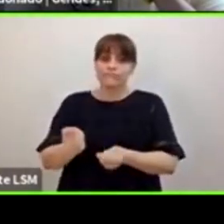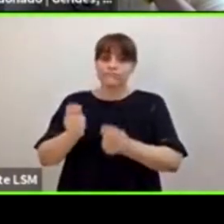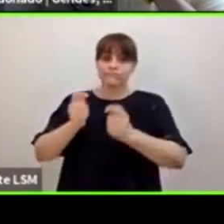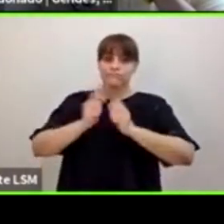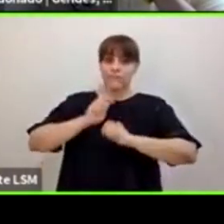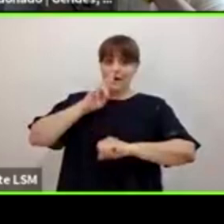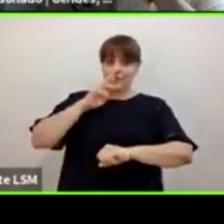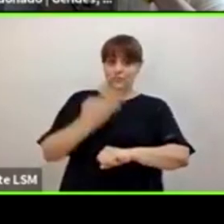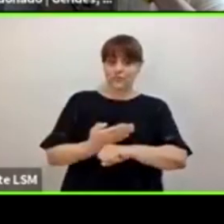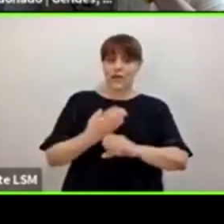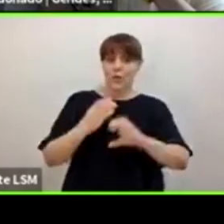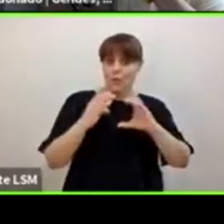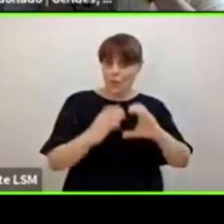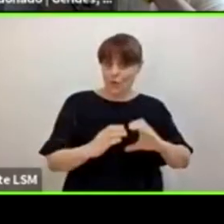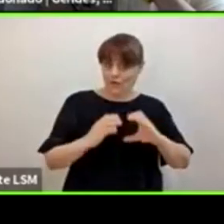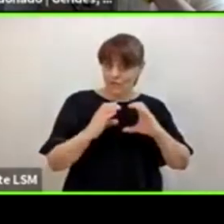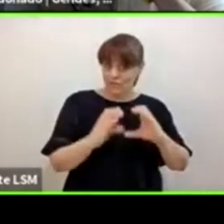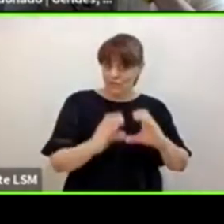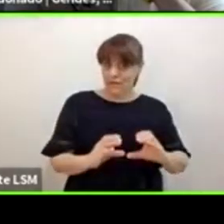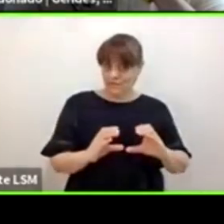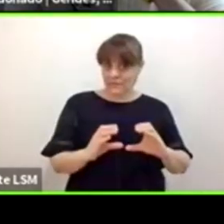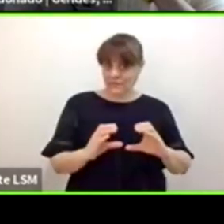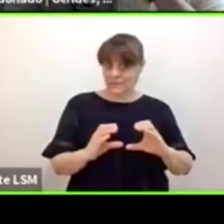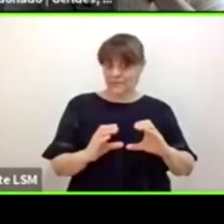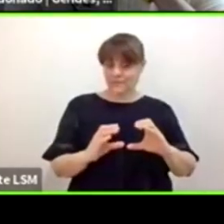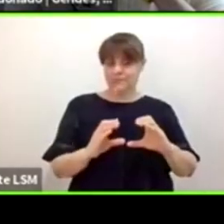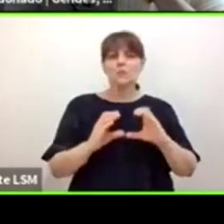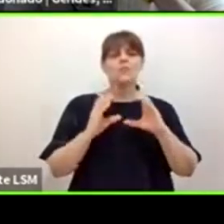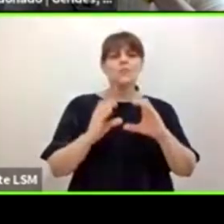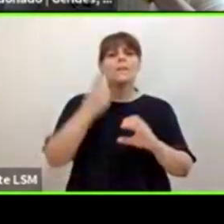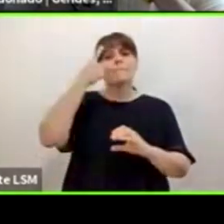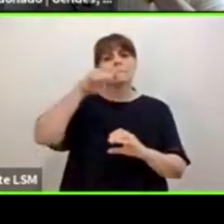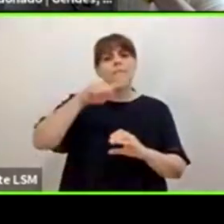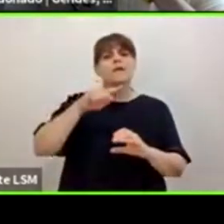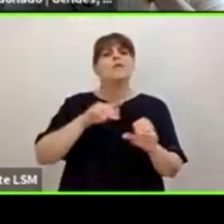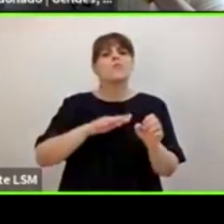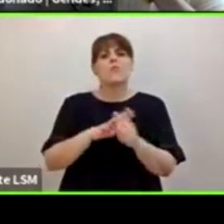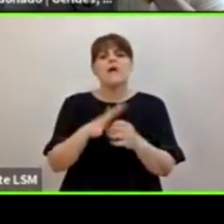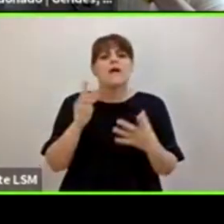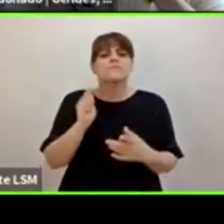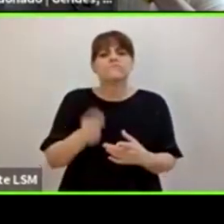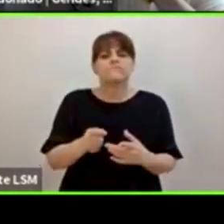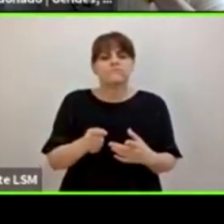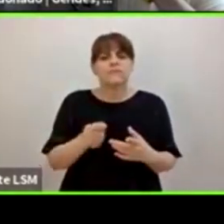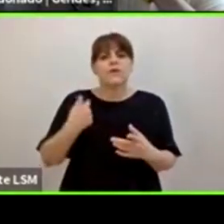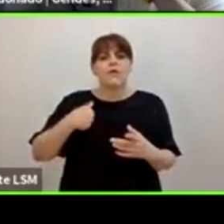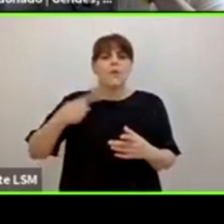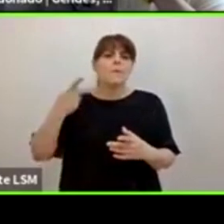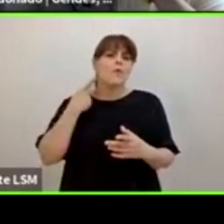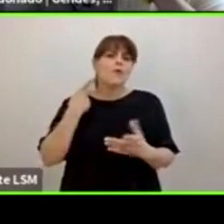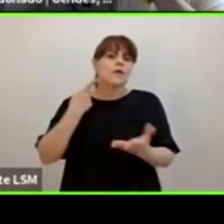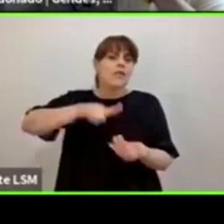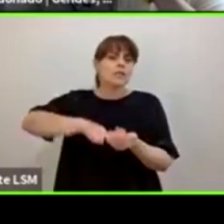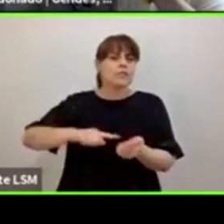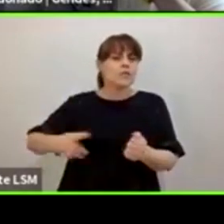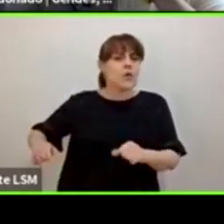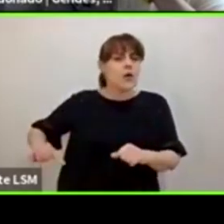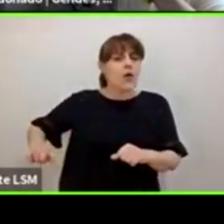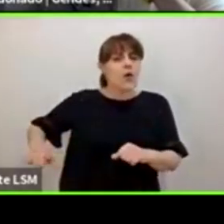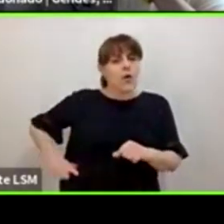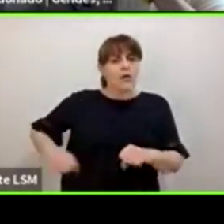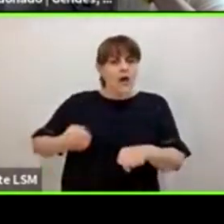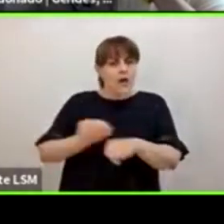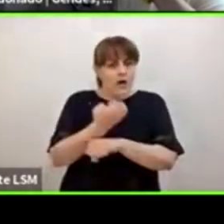como sociedad apuntemos hacia la construcción de políticas de estado que efectivamente nos permitan atajar esas